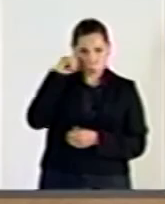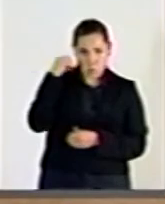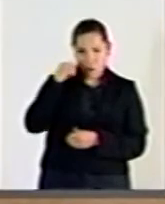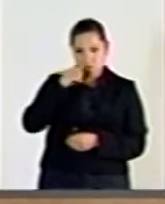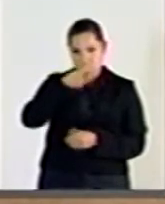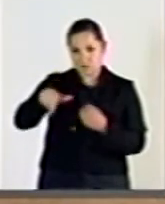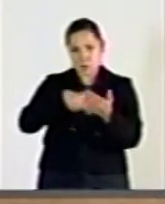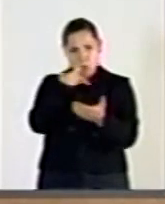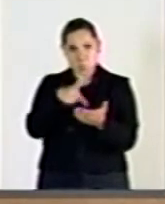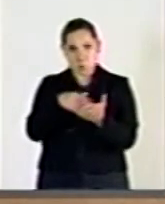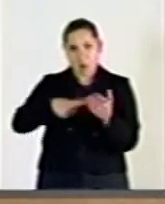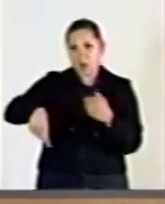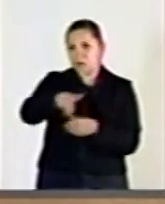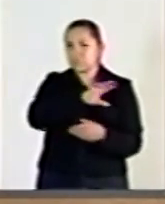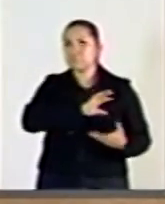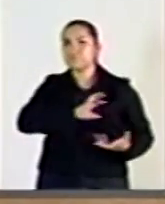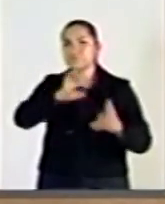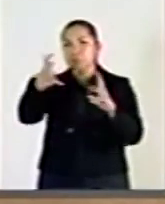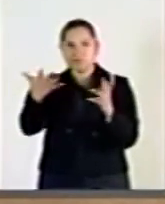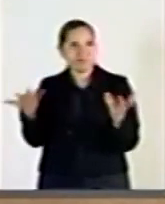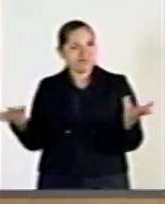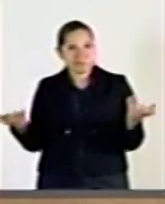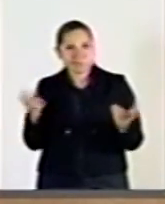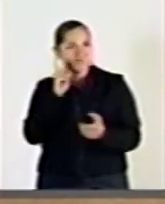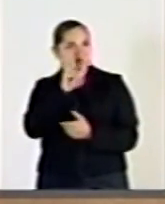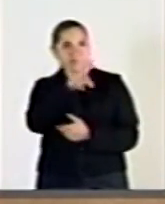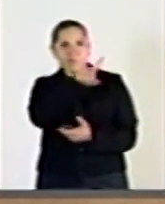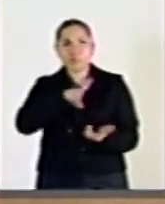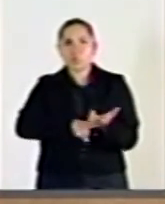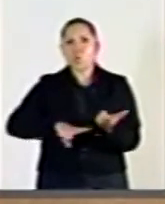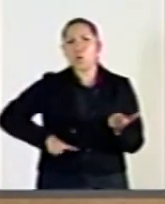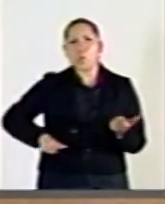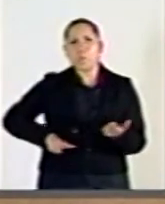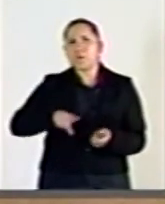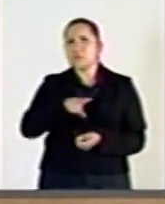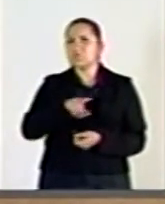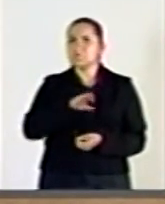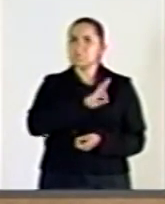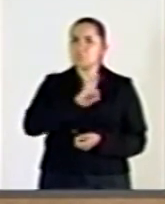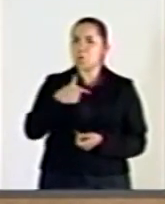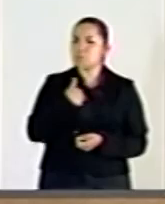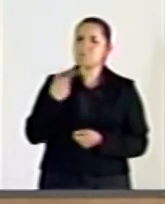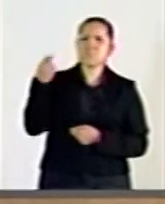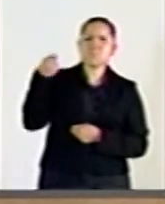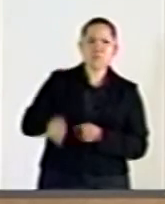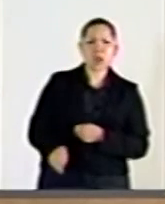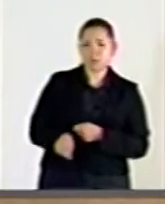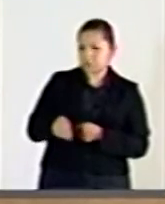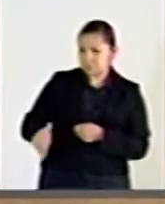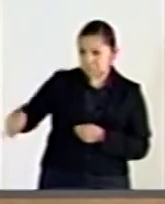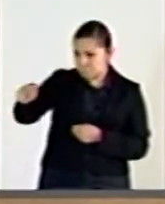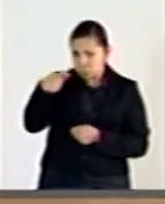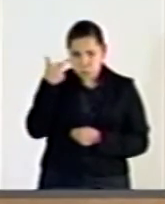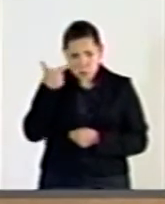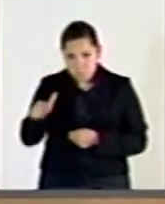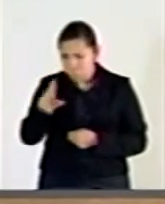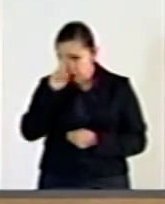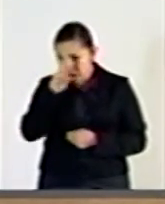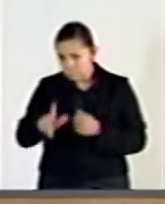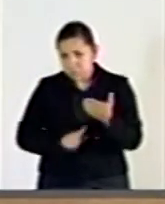federal para aplicar racionalmente la fuerza, para hacer respetar la ley y al mismo tiempo